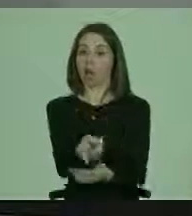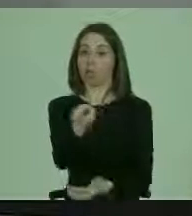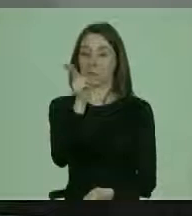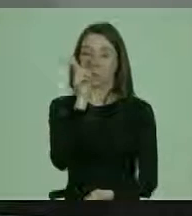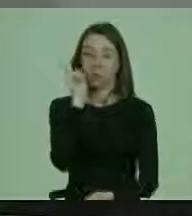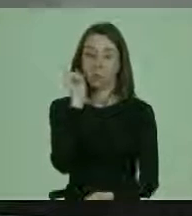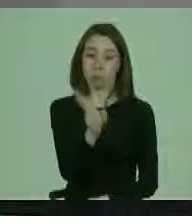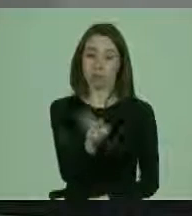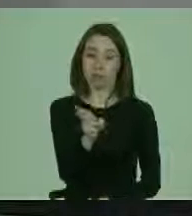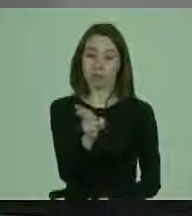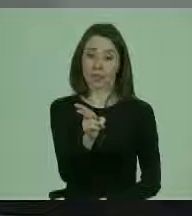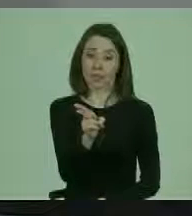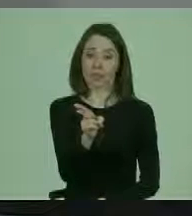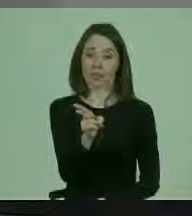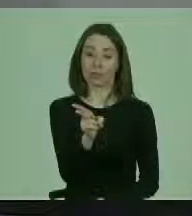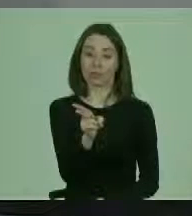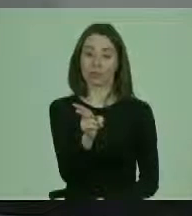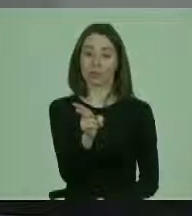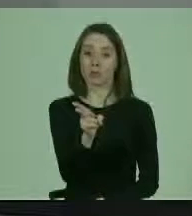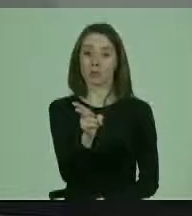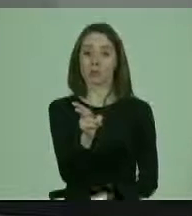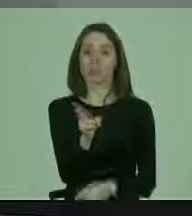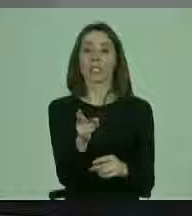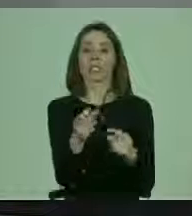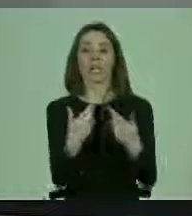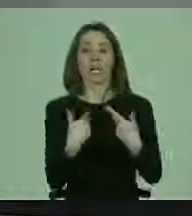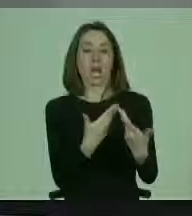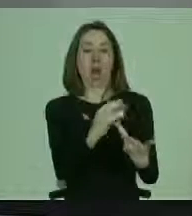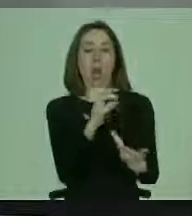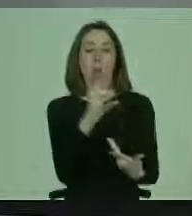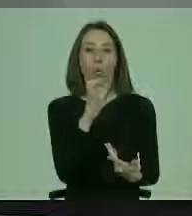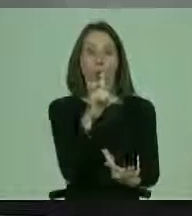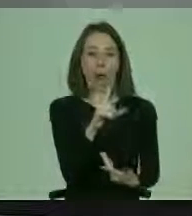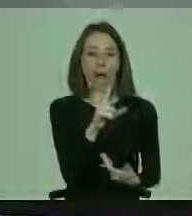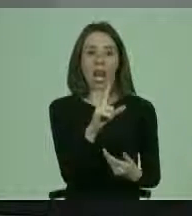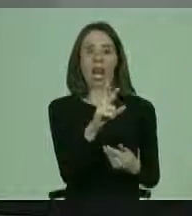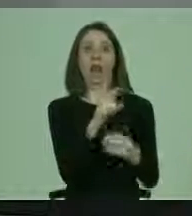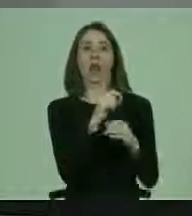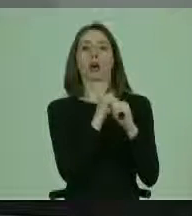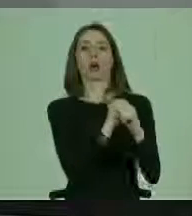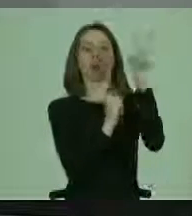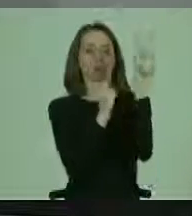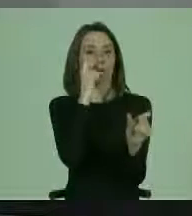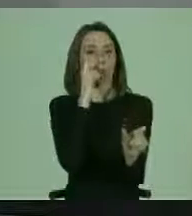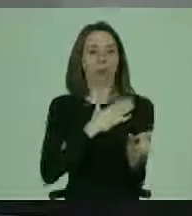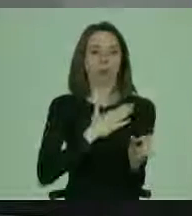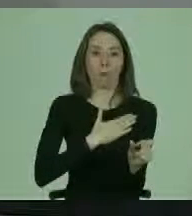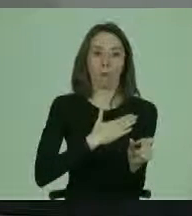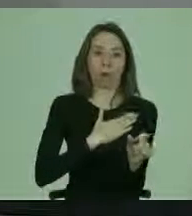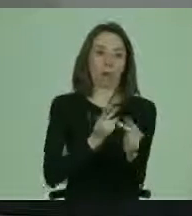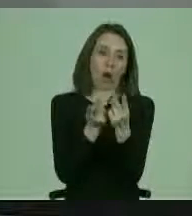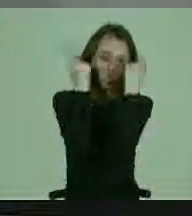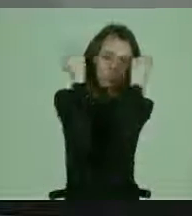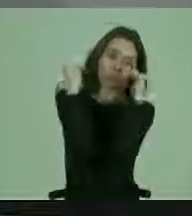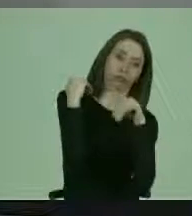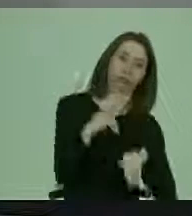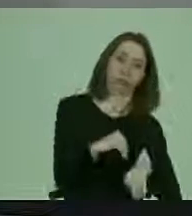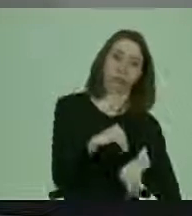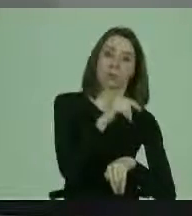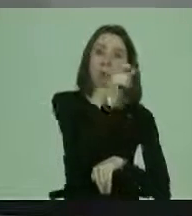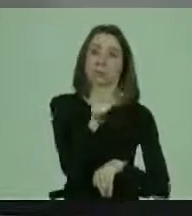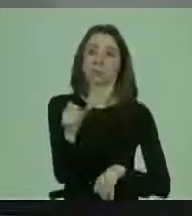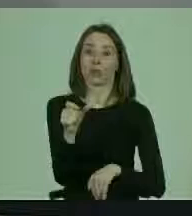estricta de tratos crueles, inhumanos o degradantes para las personas con discapacidad.